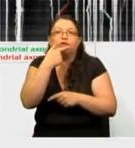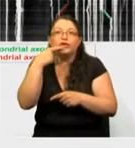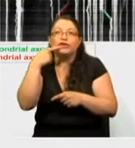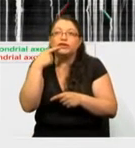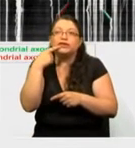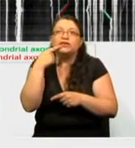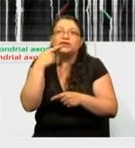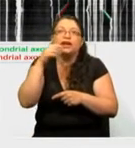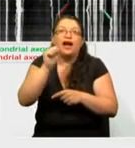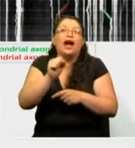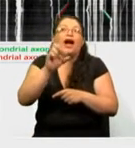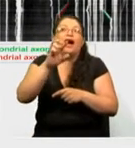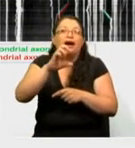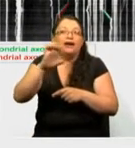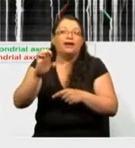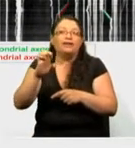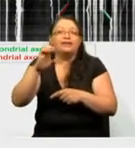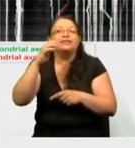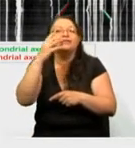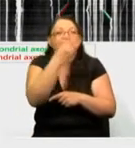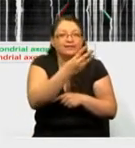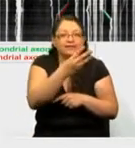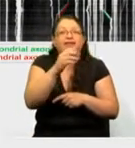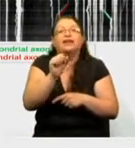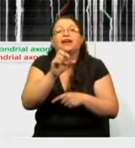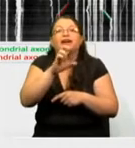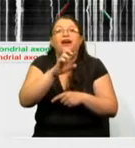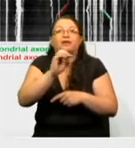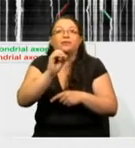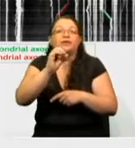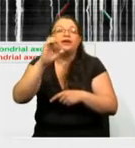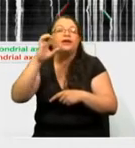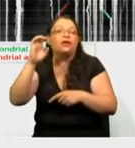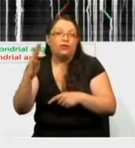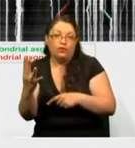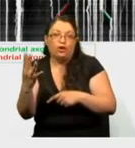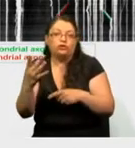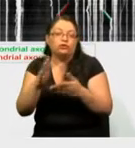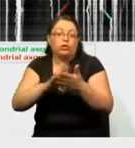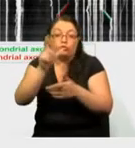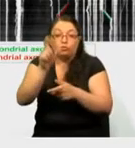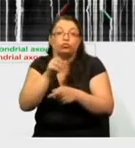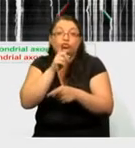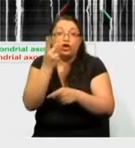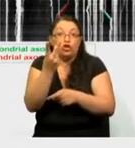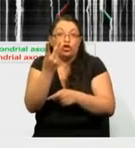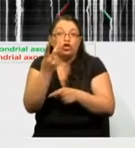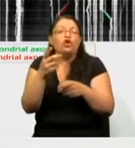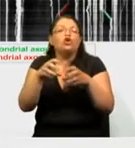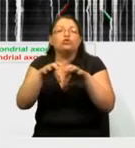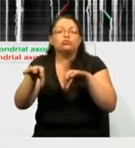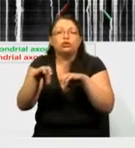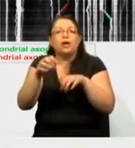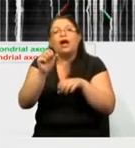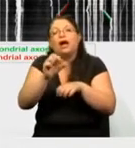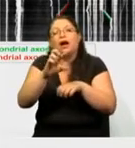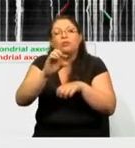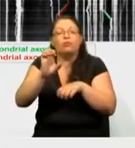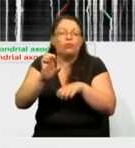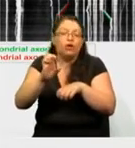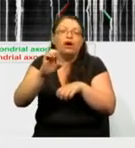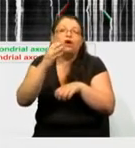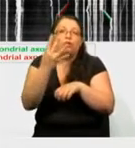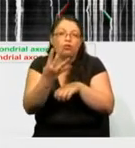-E3 o APO-E4. Y si la persona tiene dos copias de APO-E4, incrementa las probabilidades de tener Alzheimer